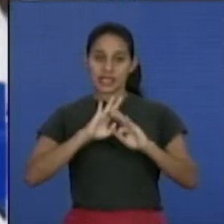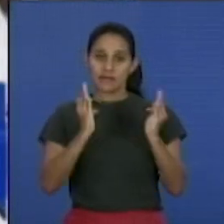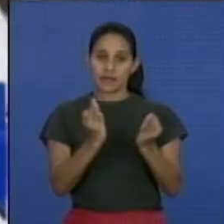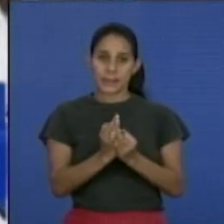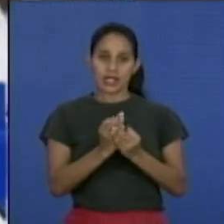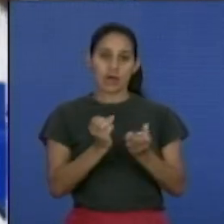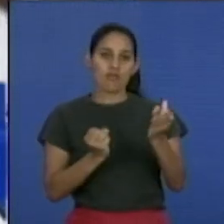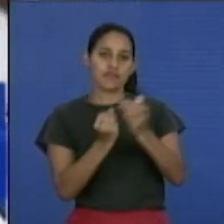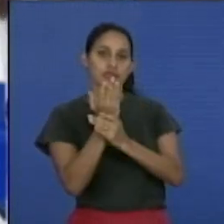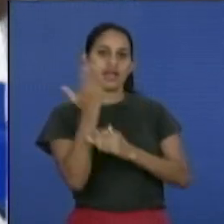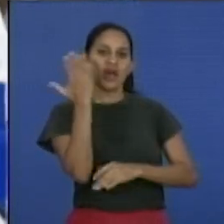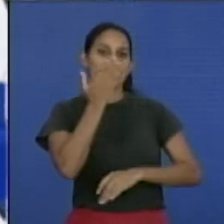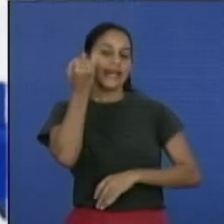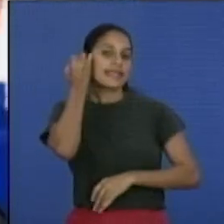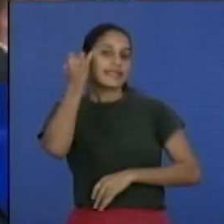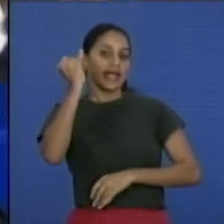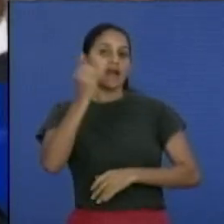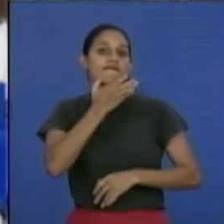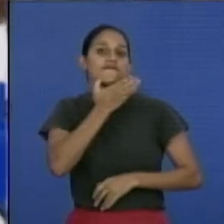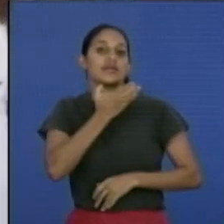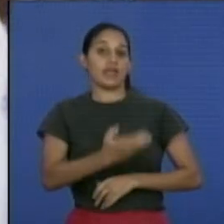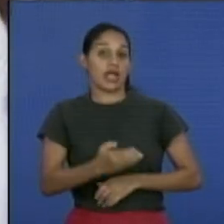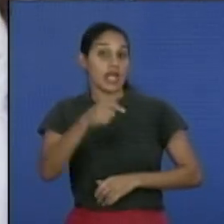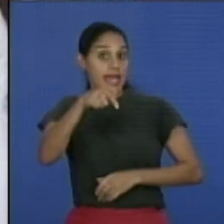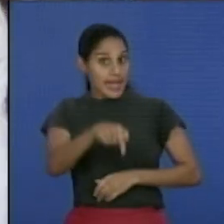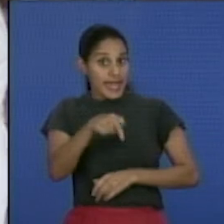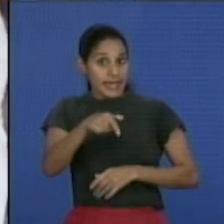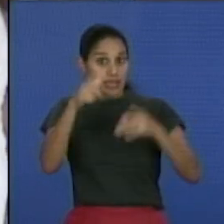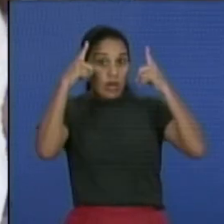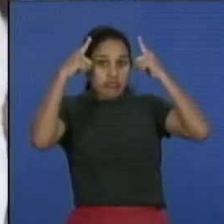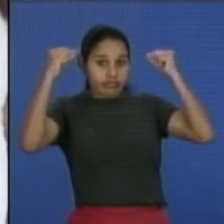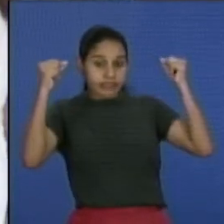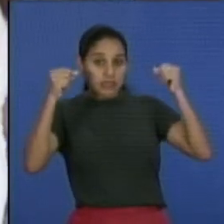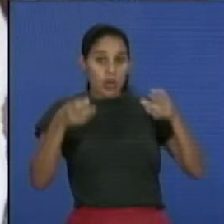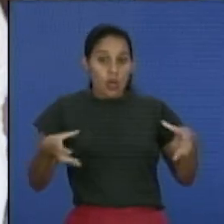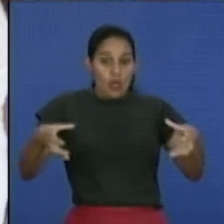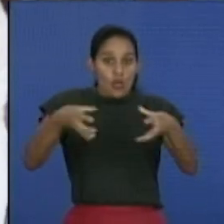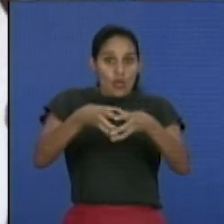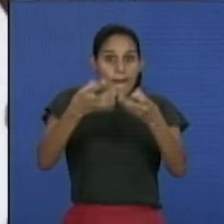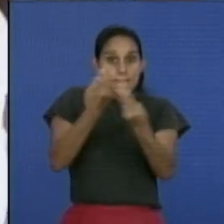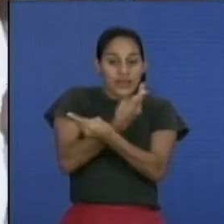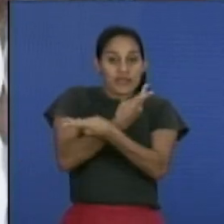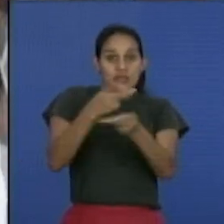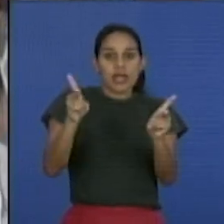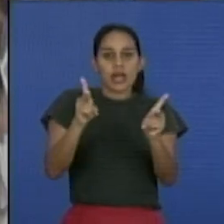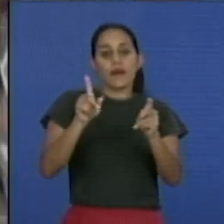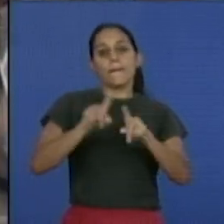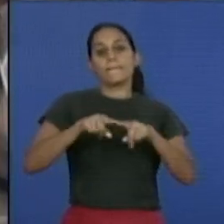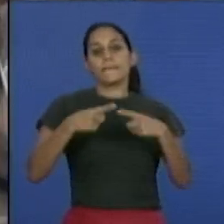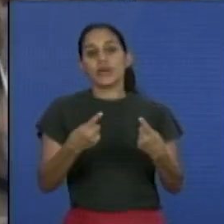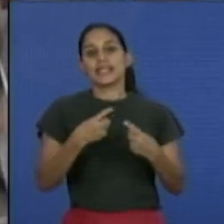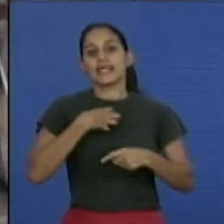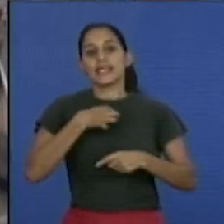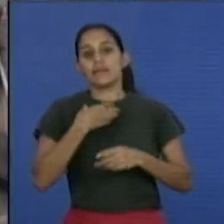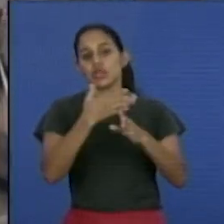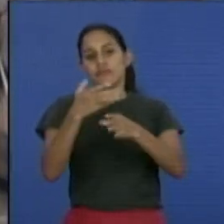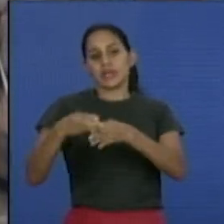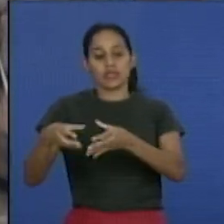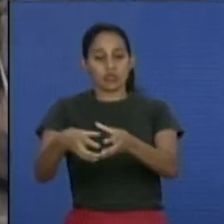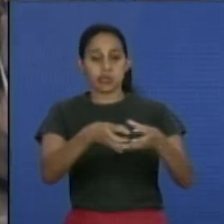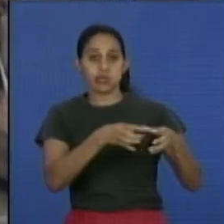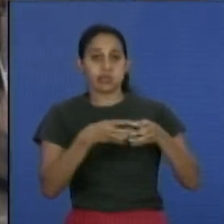comandante en jefe, Fidel Castro Ruh. Este es el personal de enfermería, los profesionales de la enfermería, porque tenemos categorías de